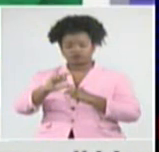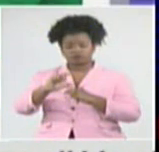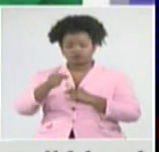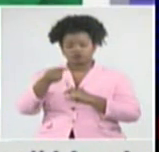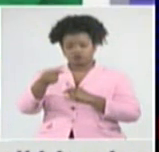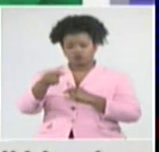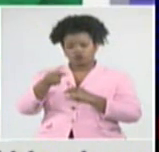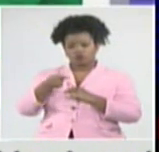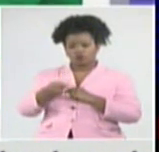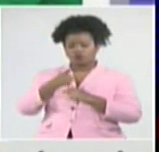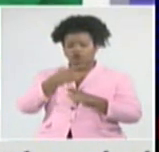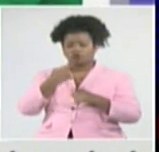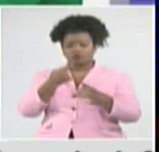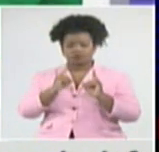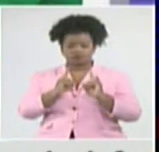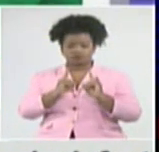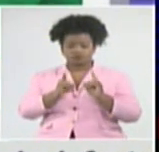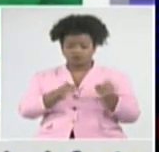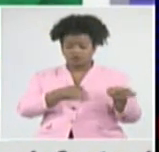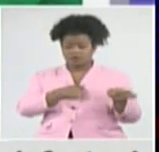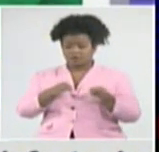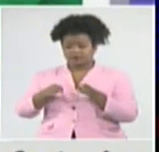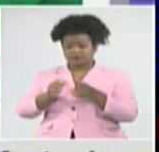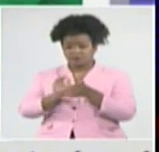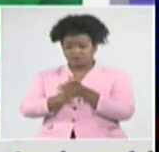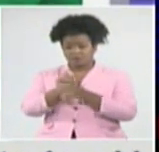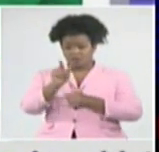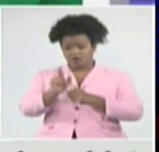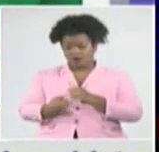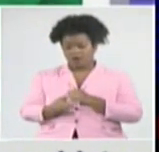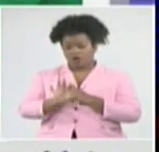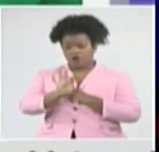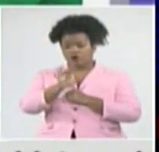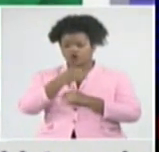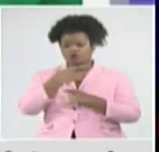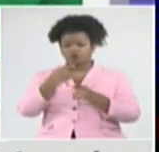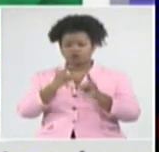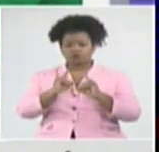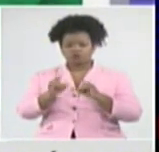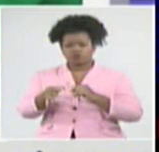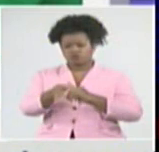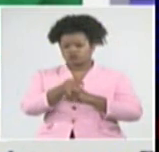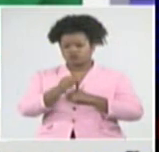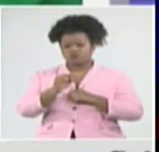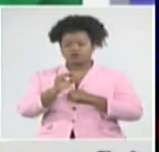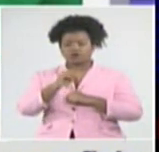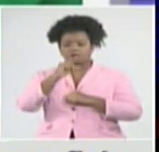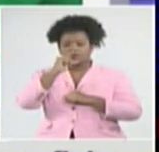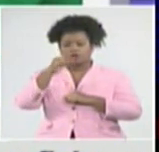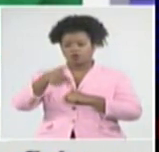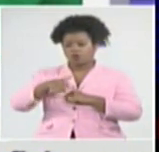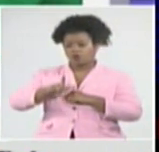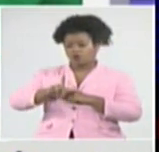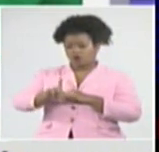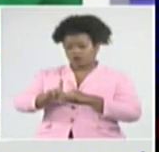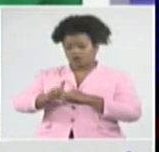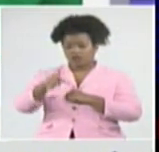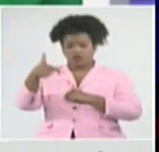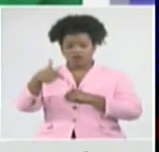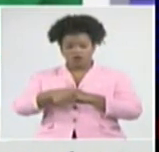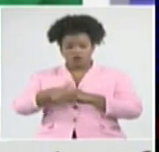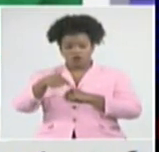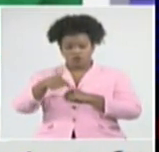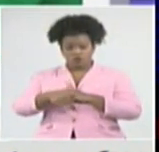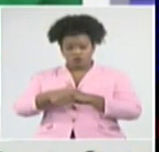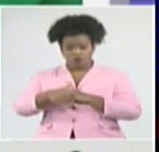Mayabeque, ocho fallecidos. De los municipios Bejucal 4, Jaruco, San José, Santa Cruz